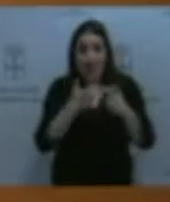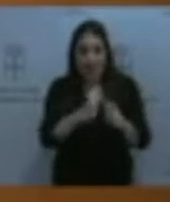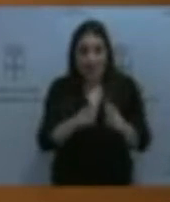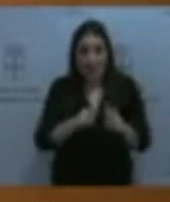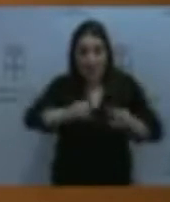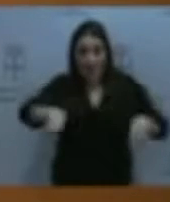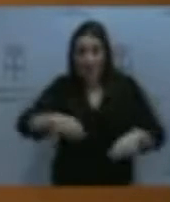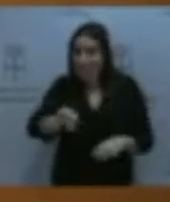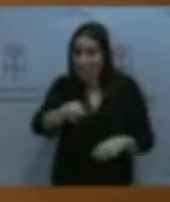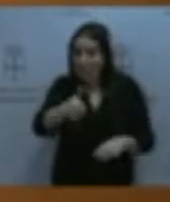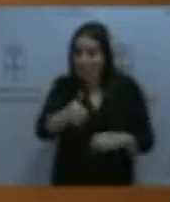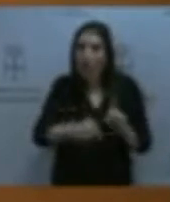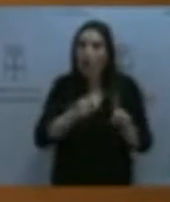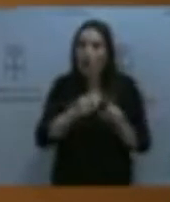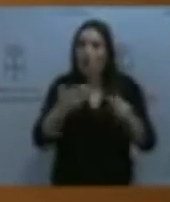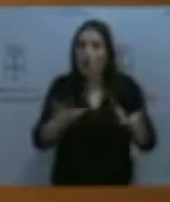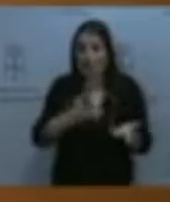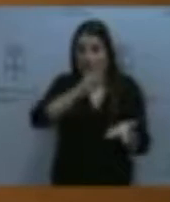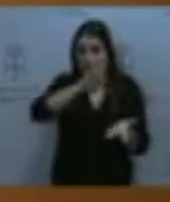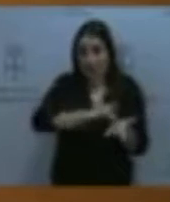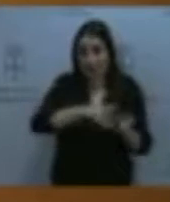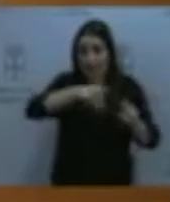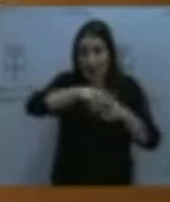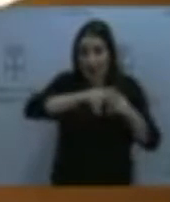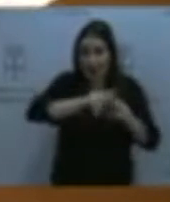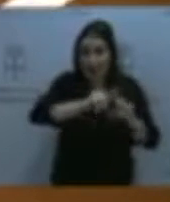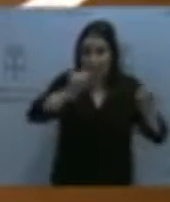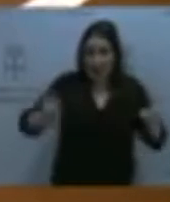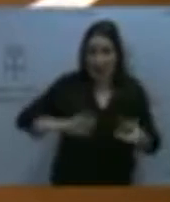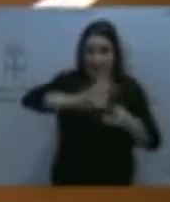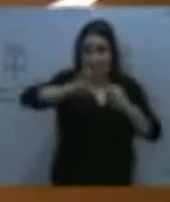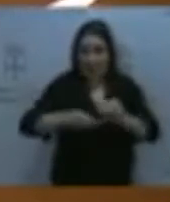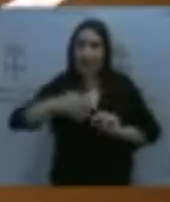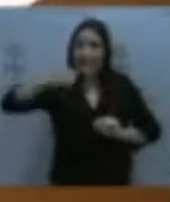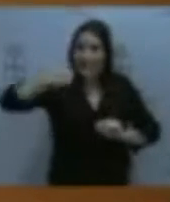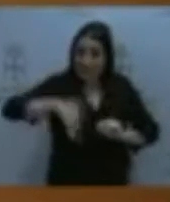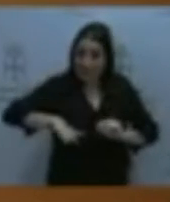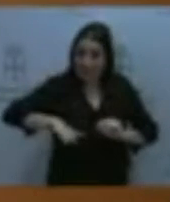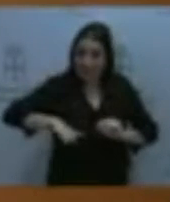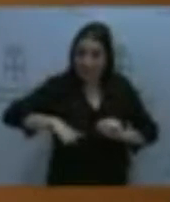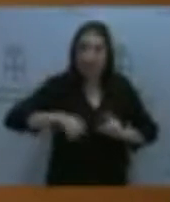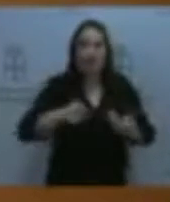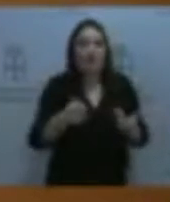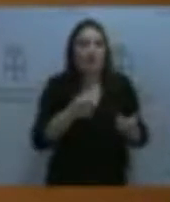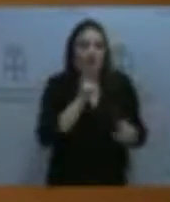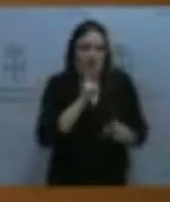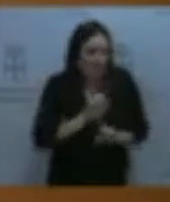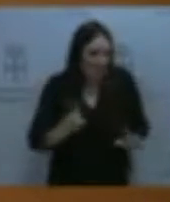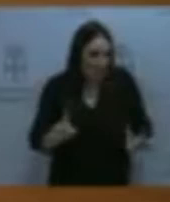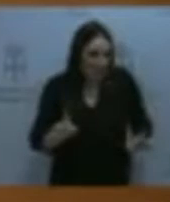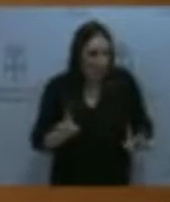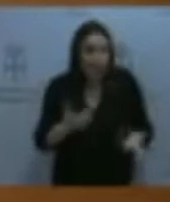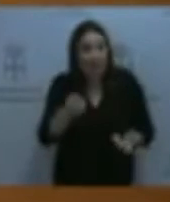pretendemos es que, una vez adaptadas las herramientas informáticas precisas, que no es absolutamente nada difícil, todo